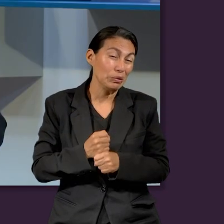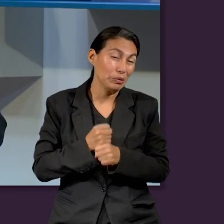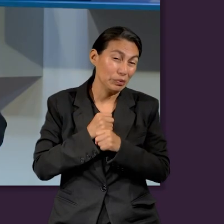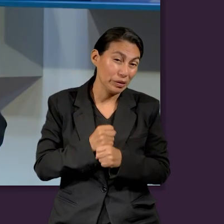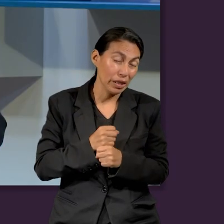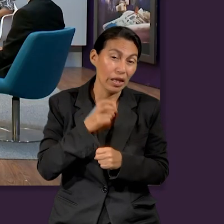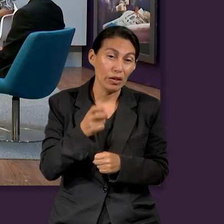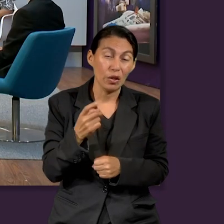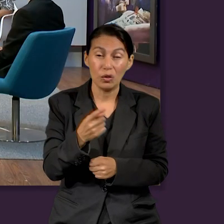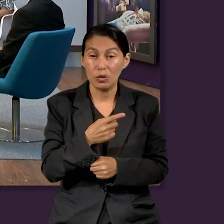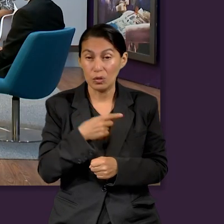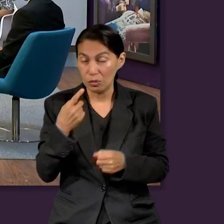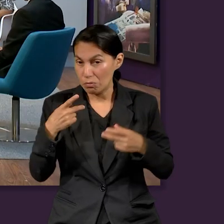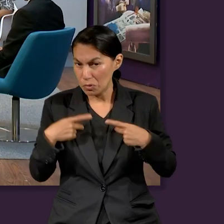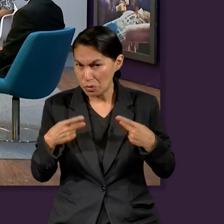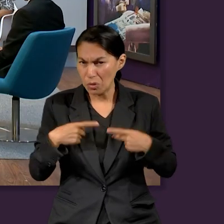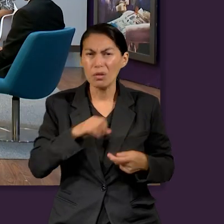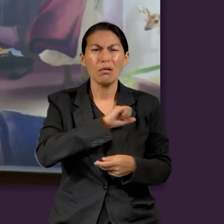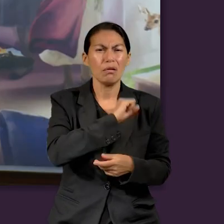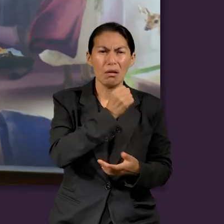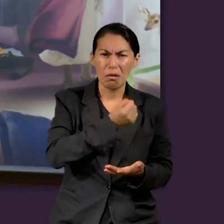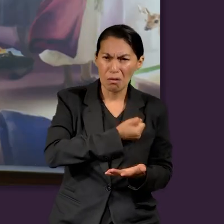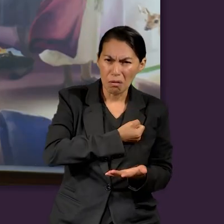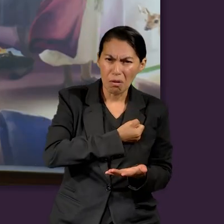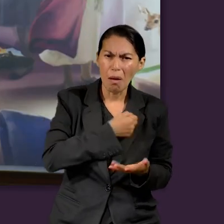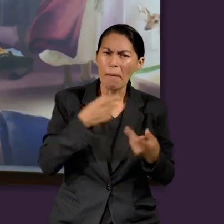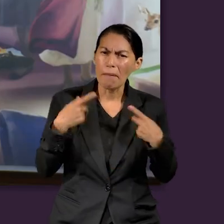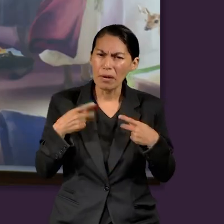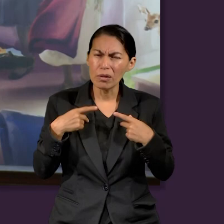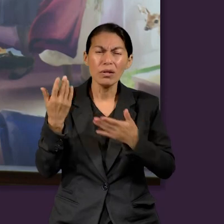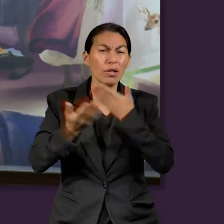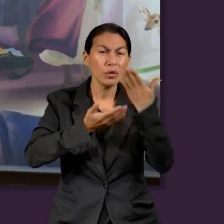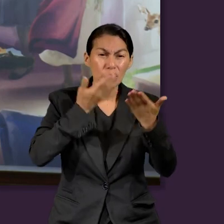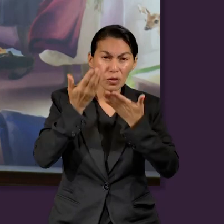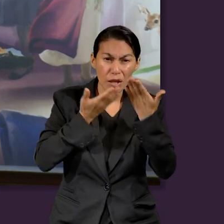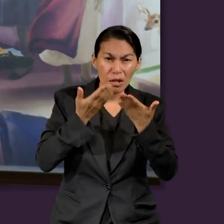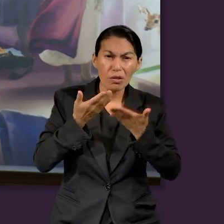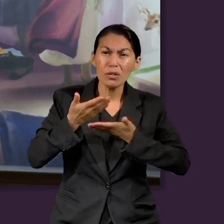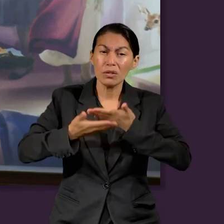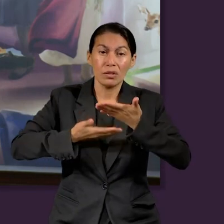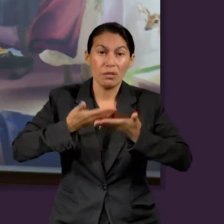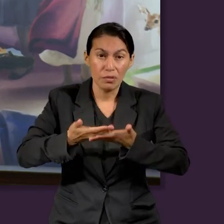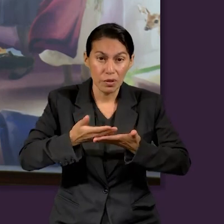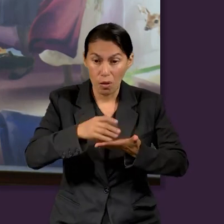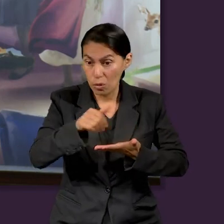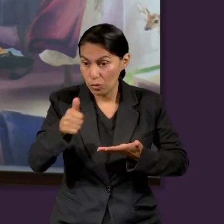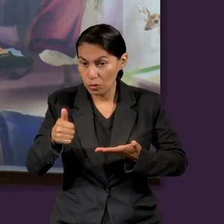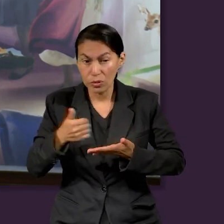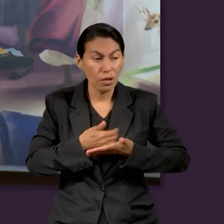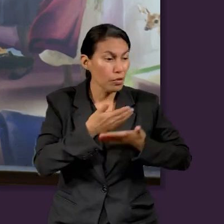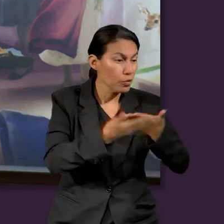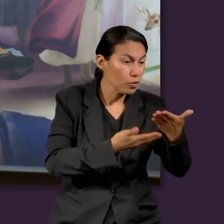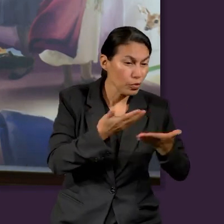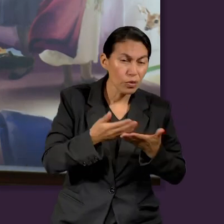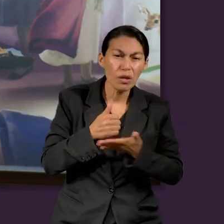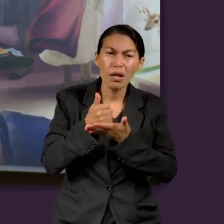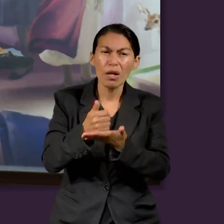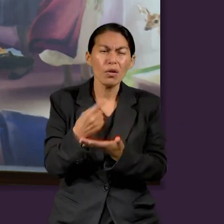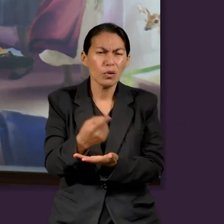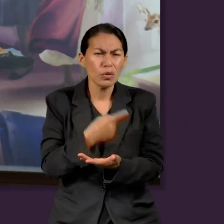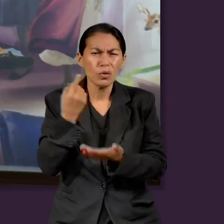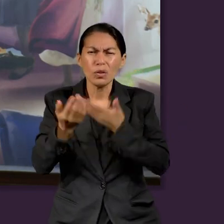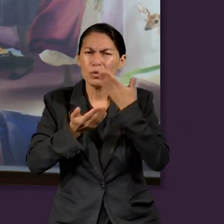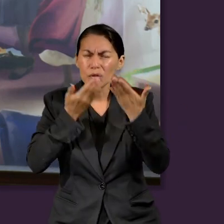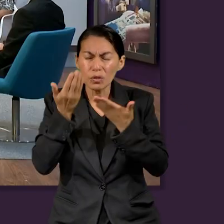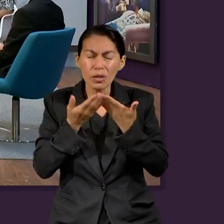papel importante en nosotros, como personal de salud, como personas que estamos estudiando para servir a otros. No solamente nosotros al estudiar